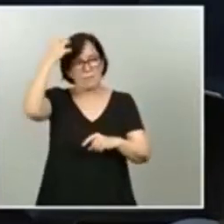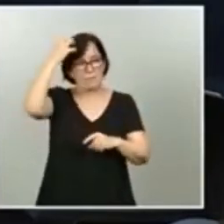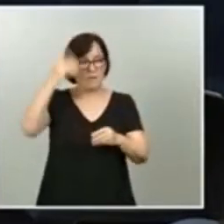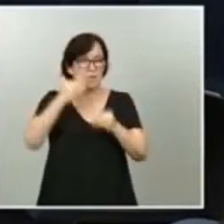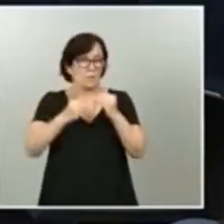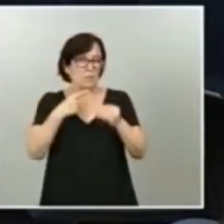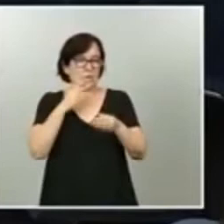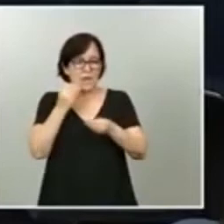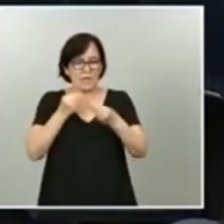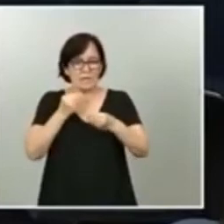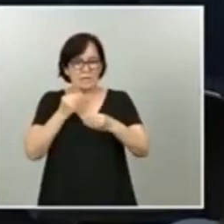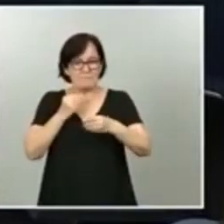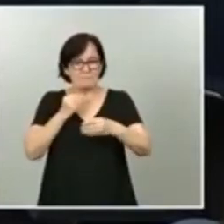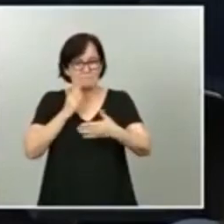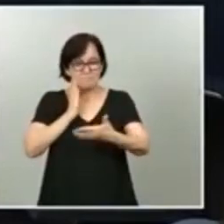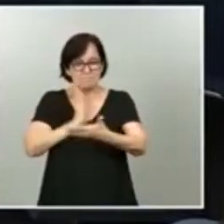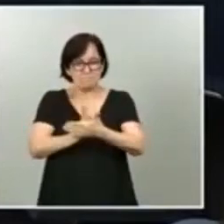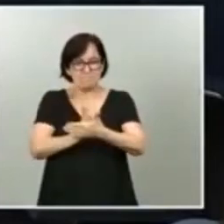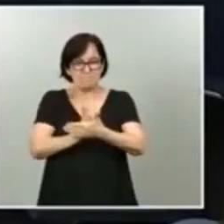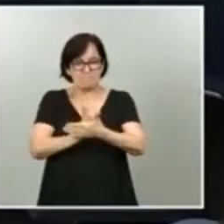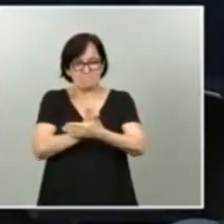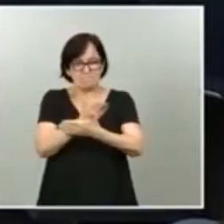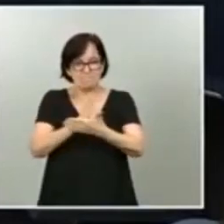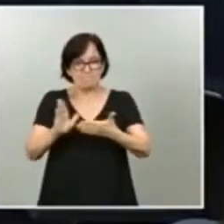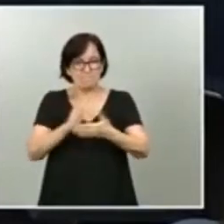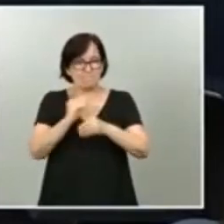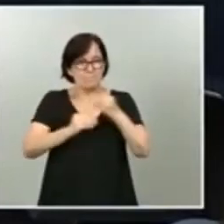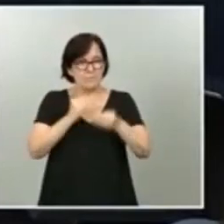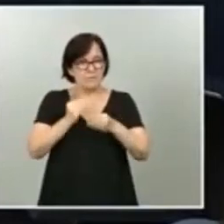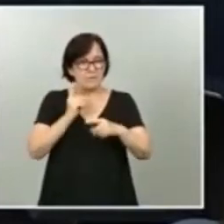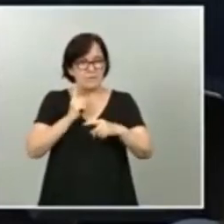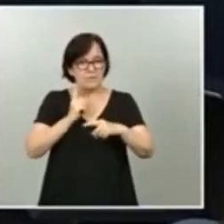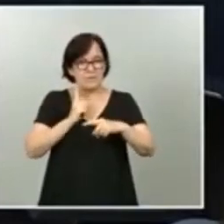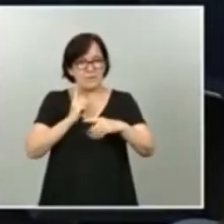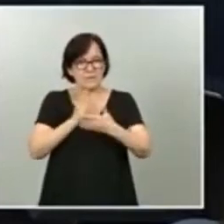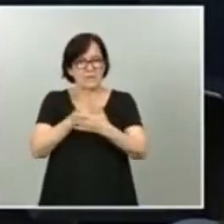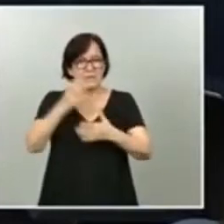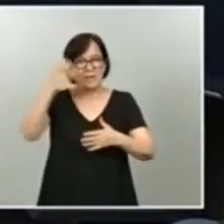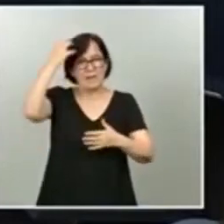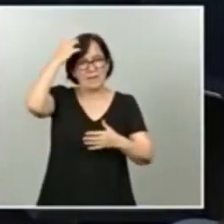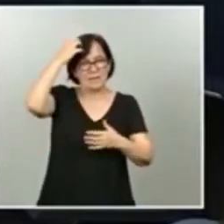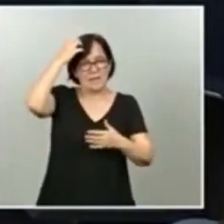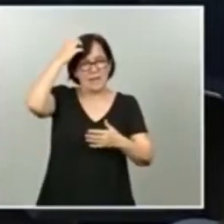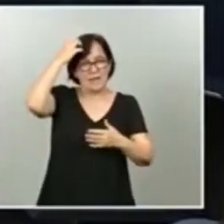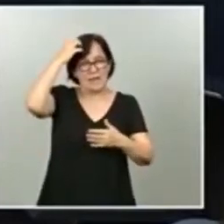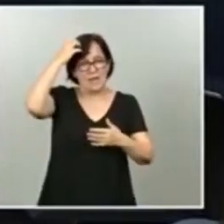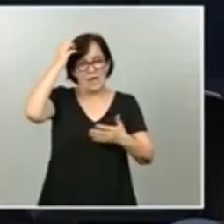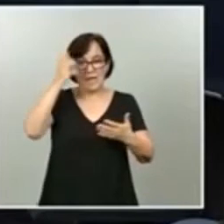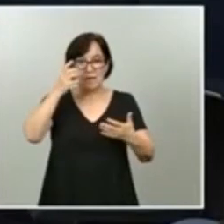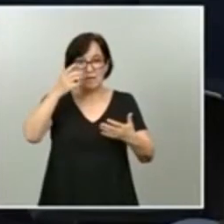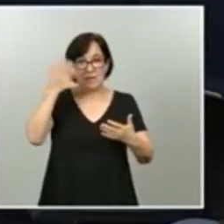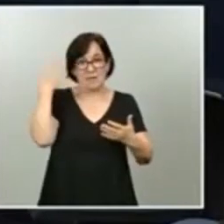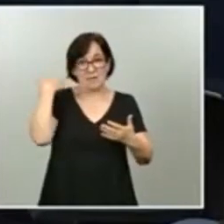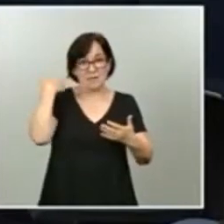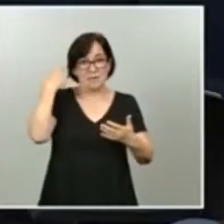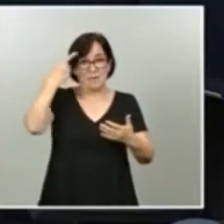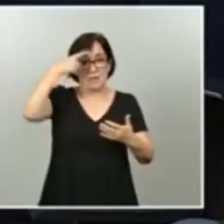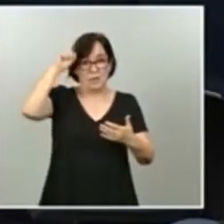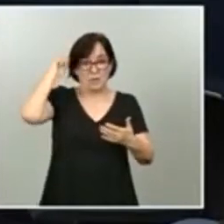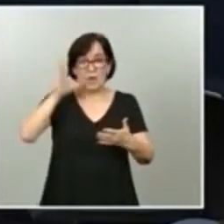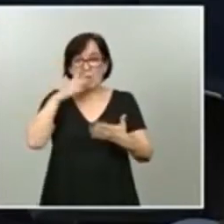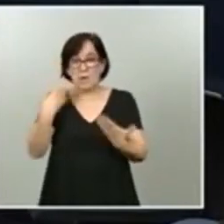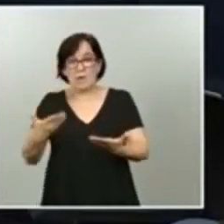divisoria entre las actuaciones del rey emérito y del actual jefe del Estado a que sabemos que un empresario pagó